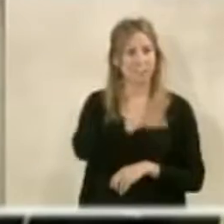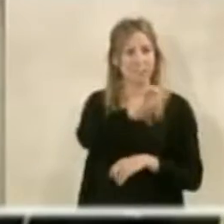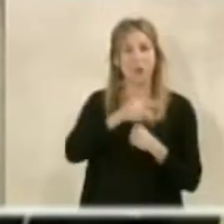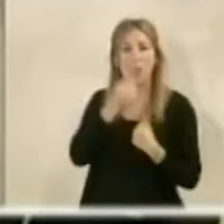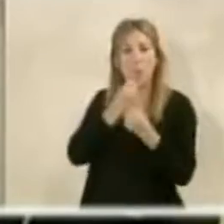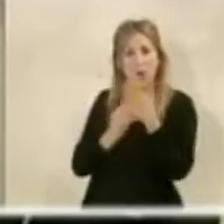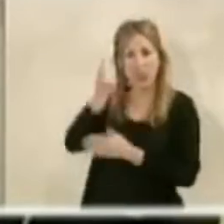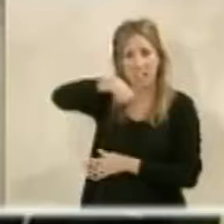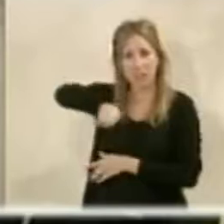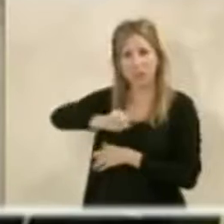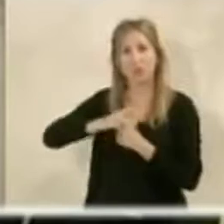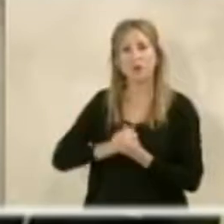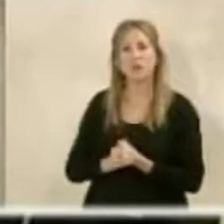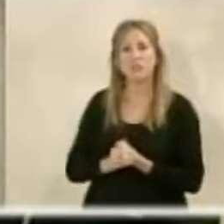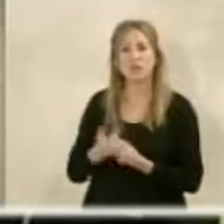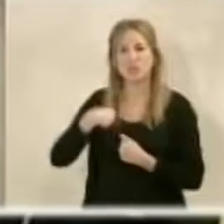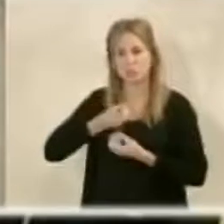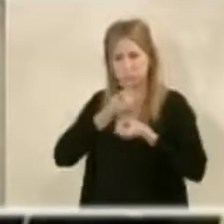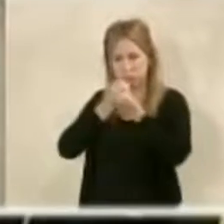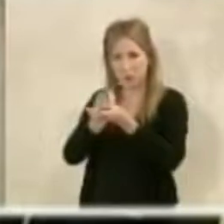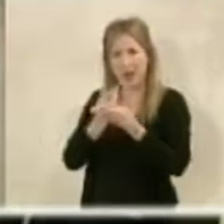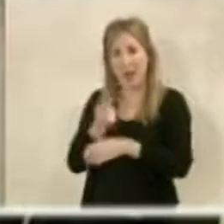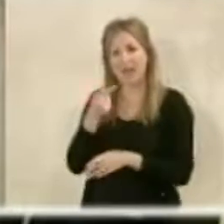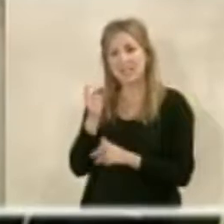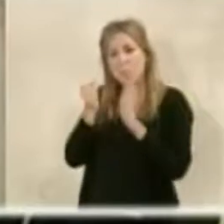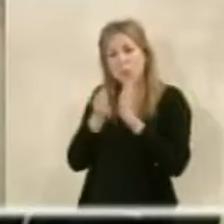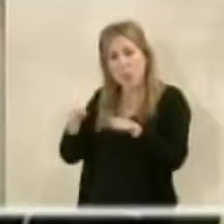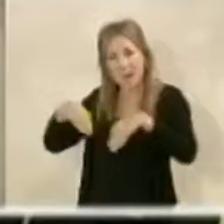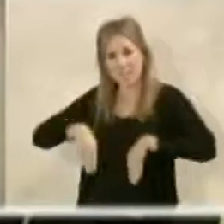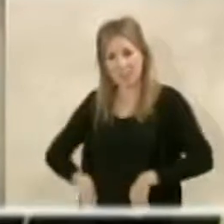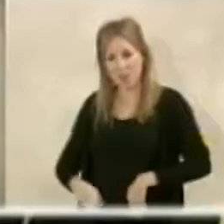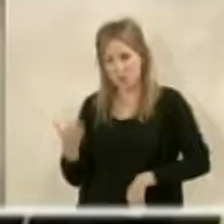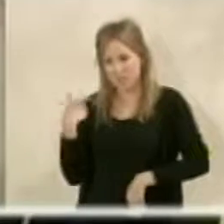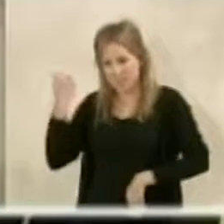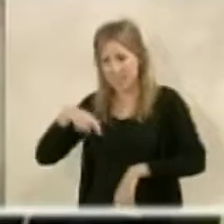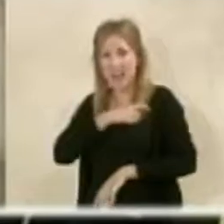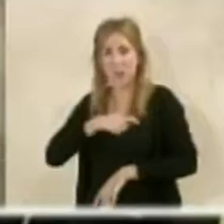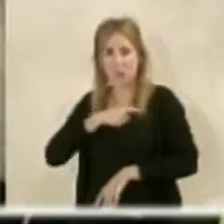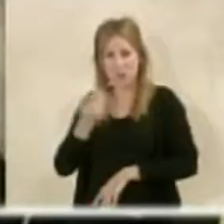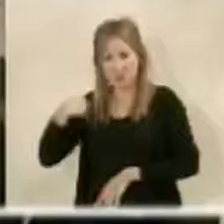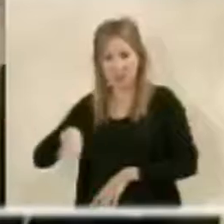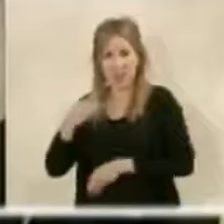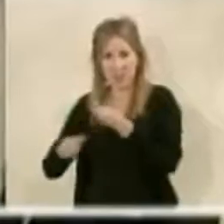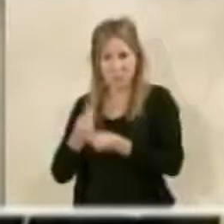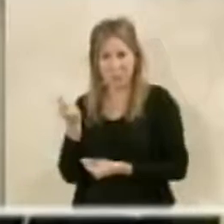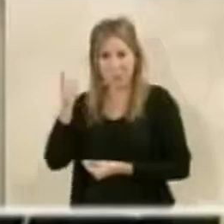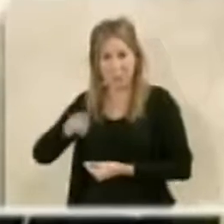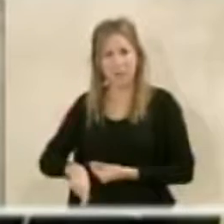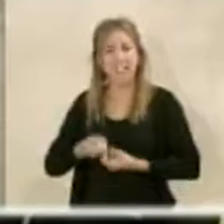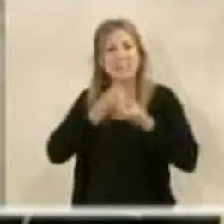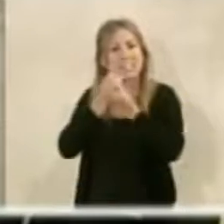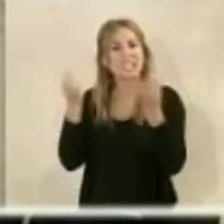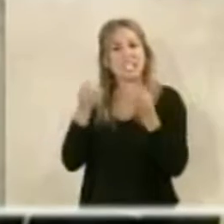Sí, buenos días a todos. Primero, para anunciar nuestra atención, como hicimos en la comisión informativa. Y luego, pues,